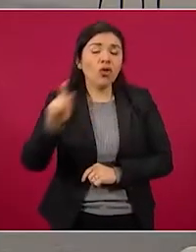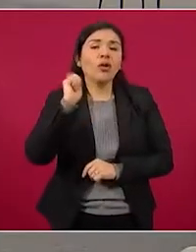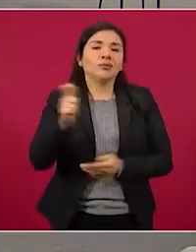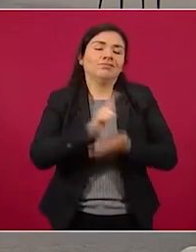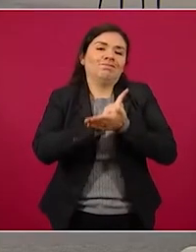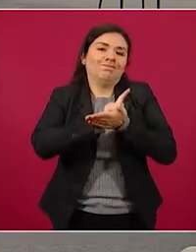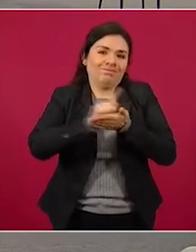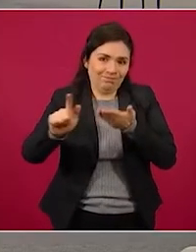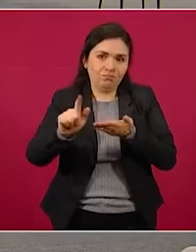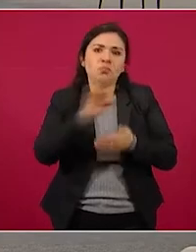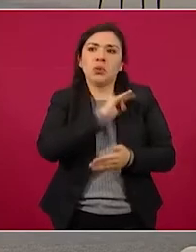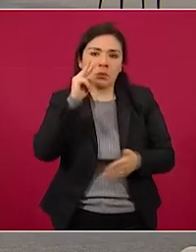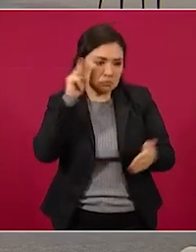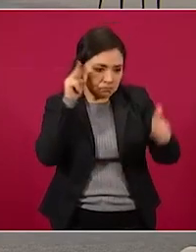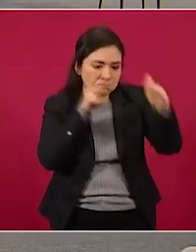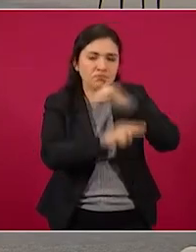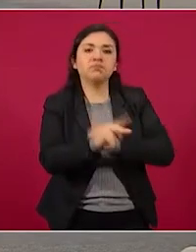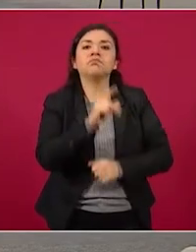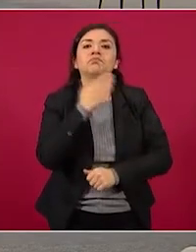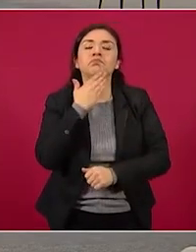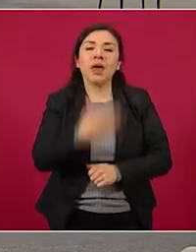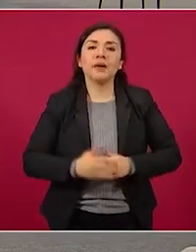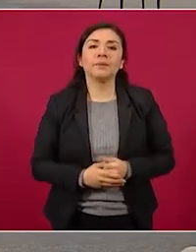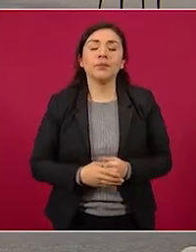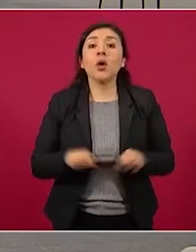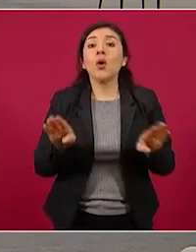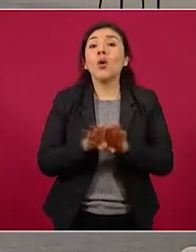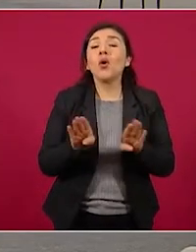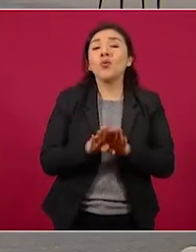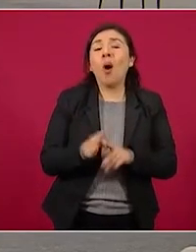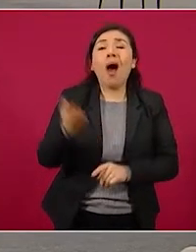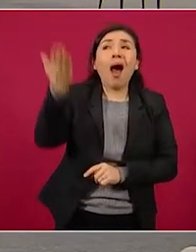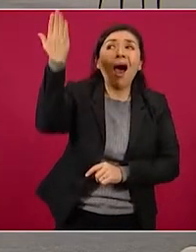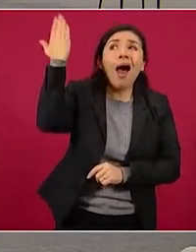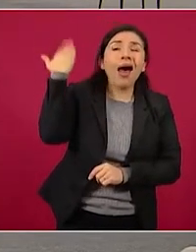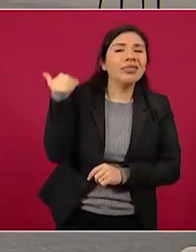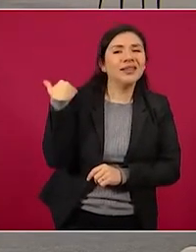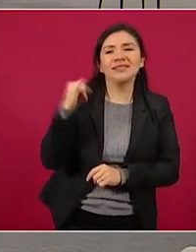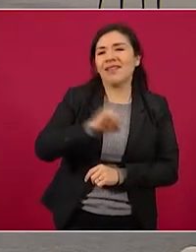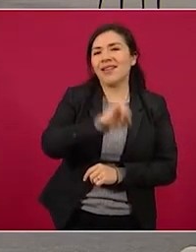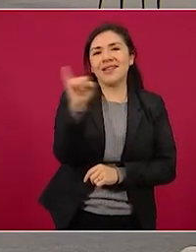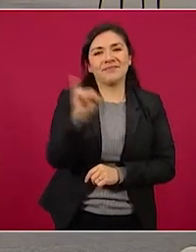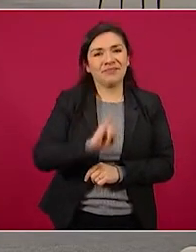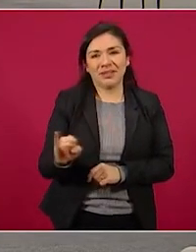transparente, como antes no sucedía.